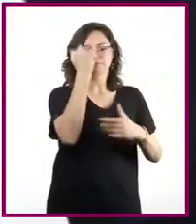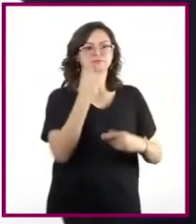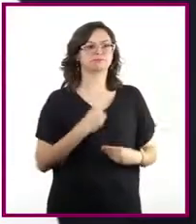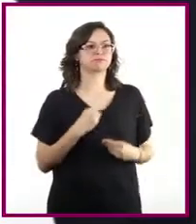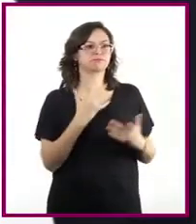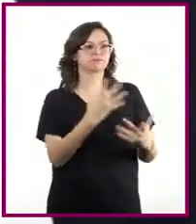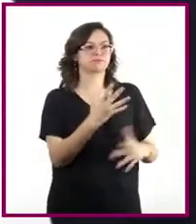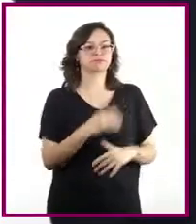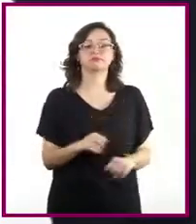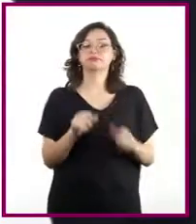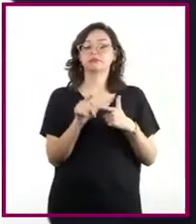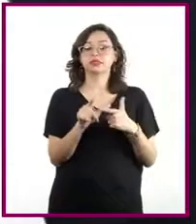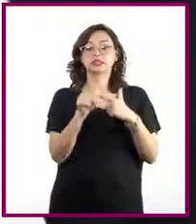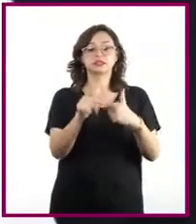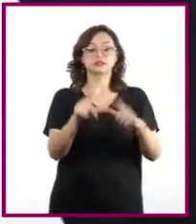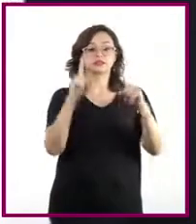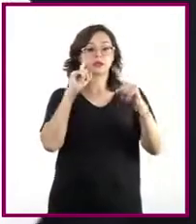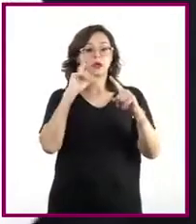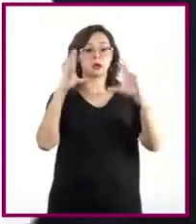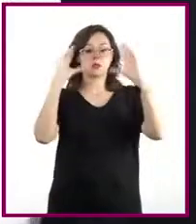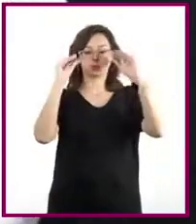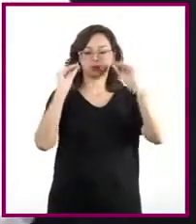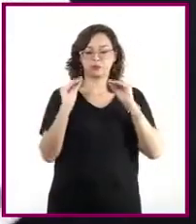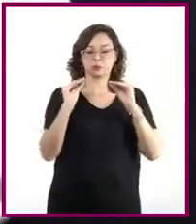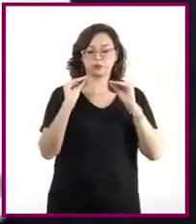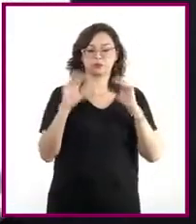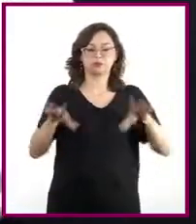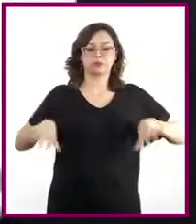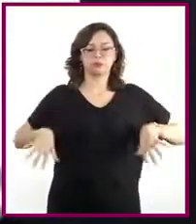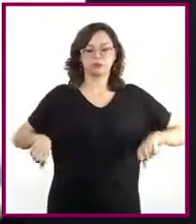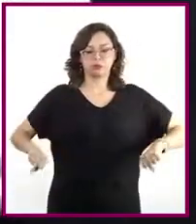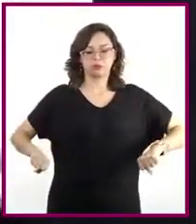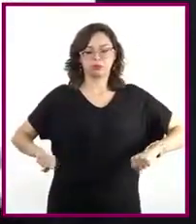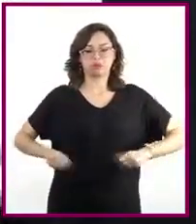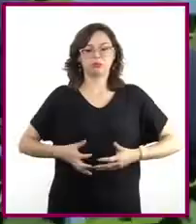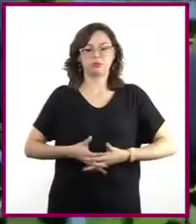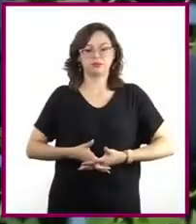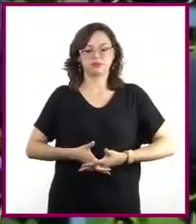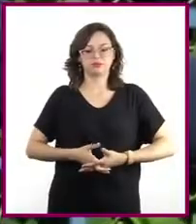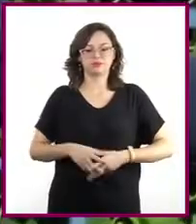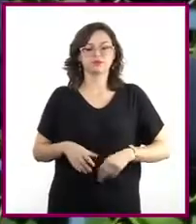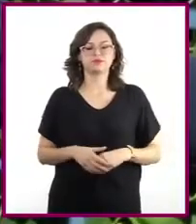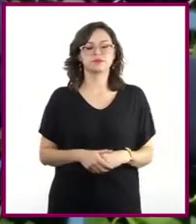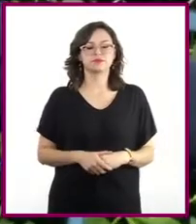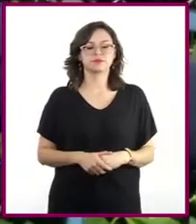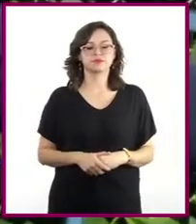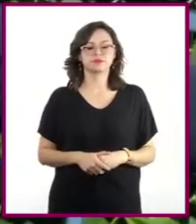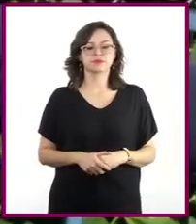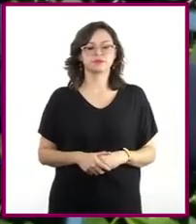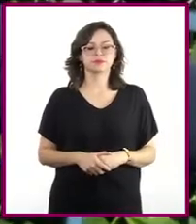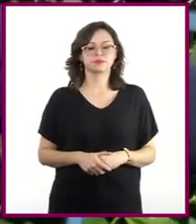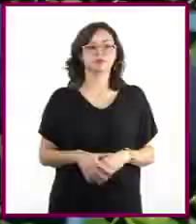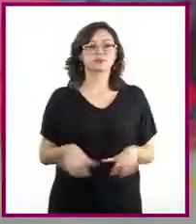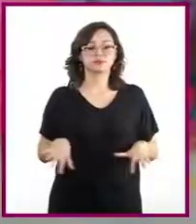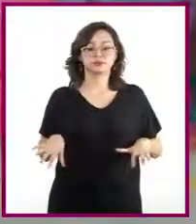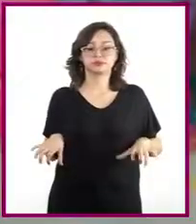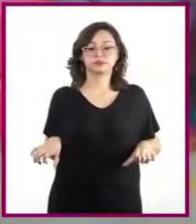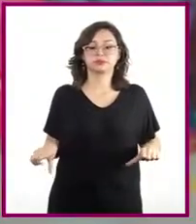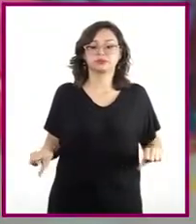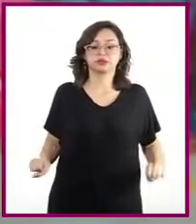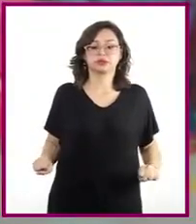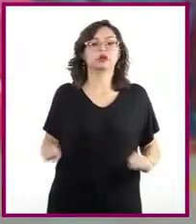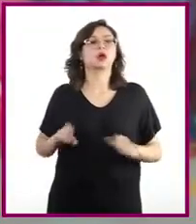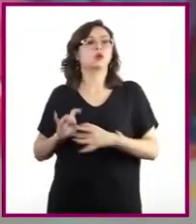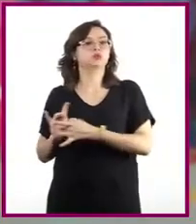Sin abrir los ojos, vamos a tomar las manos de nuestros compañeros. El estar tomados de las manos es un tipo de